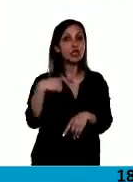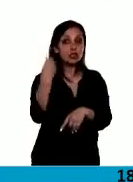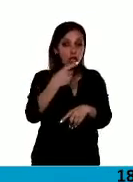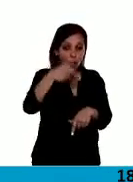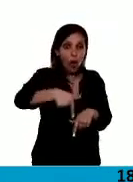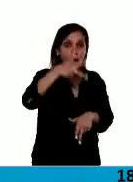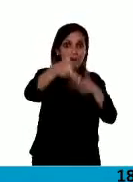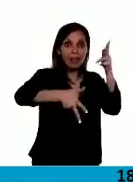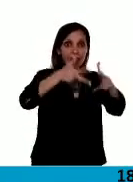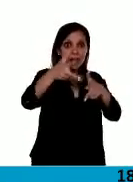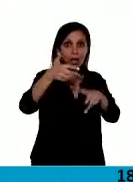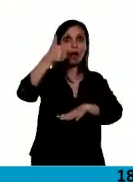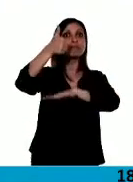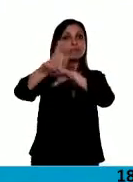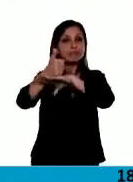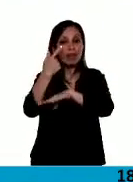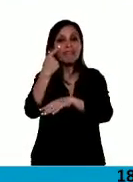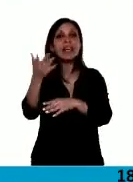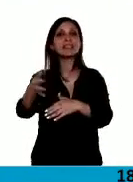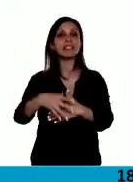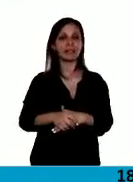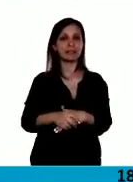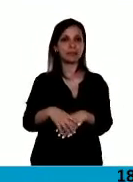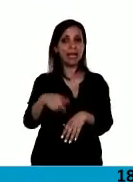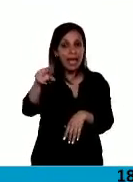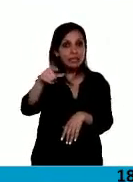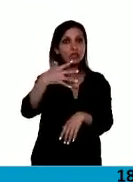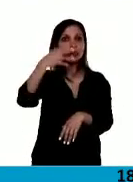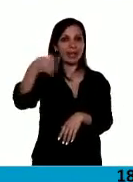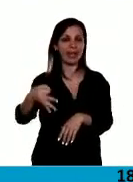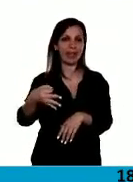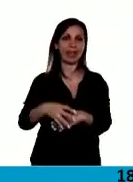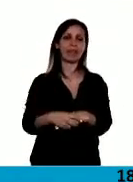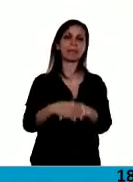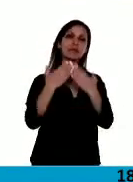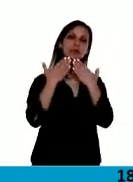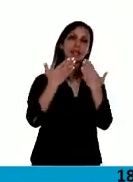hoy acá en esta sesión virtual es una realidad. Muchas gracias, señor Presidente. Muchas gracias.